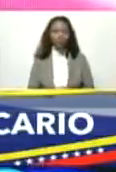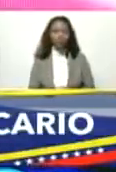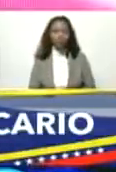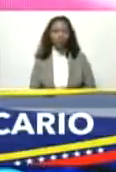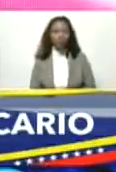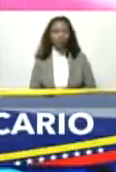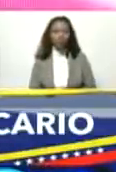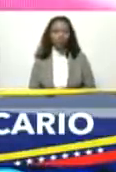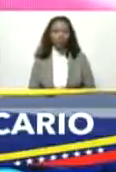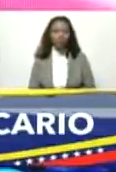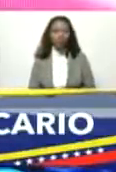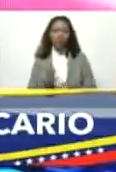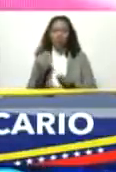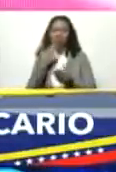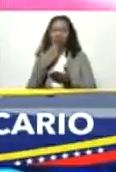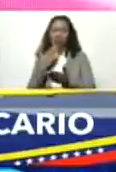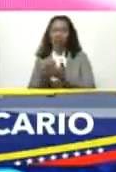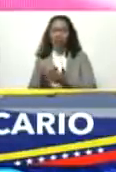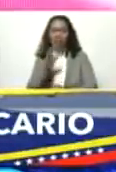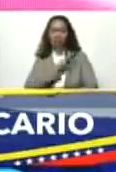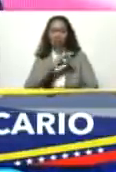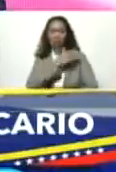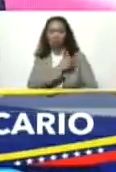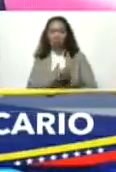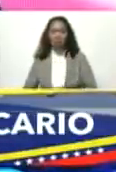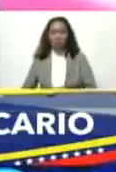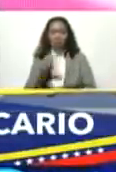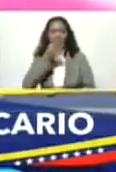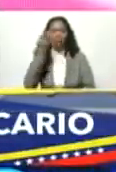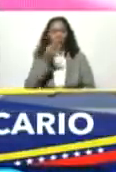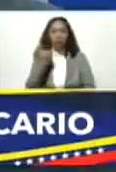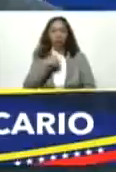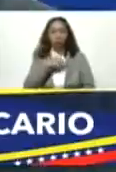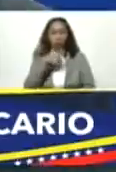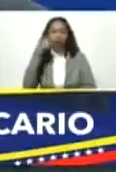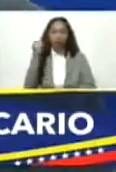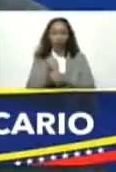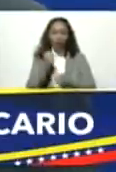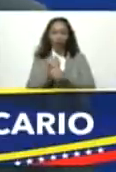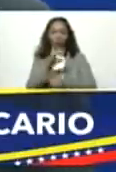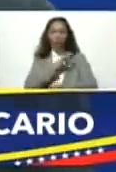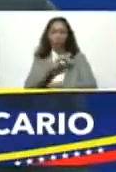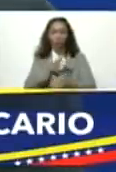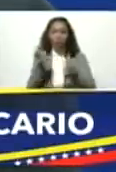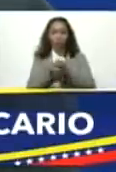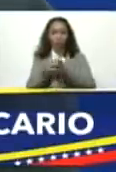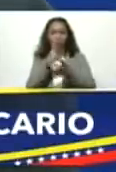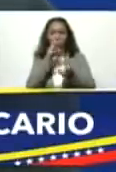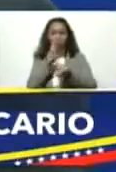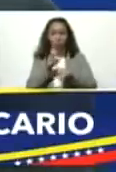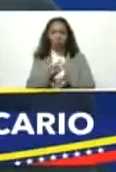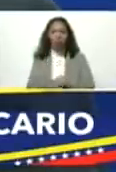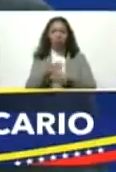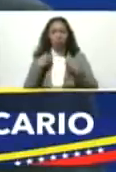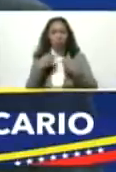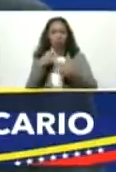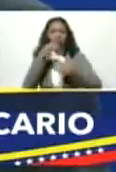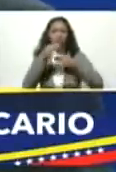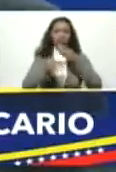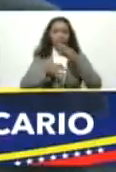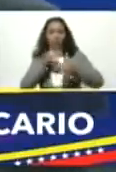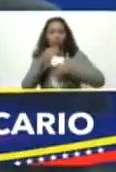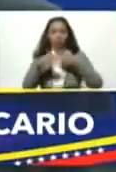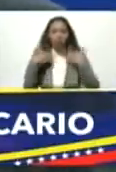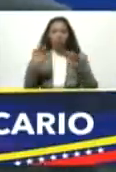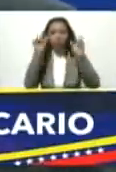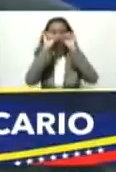muchas gracias señor presidente la verdad que hemos estado trabajando en la Asociación Bancaria para explicar lo que es el